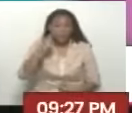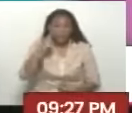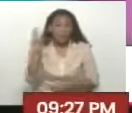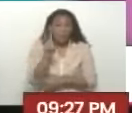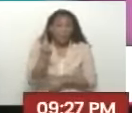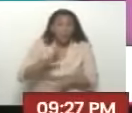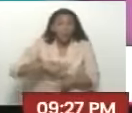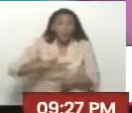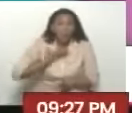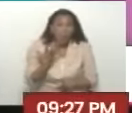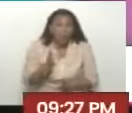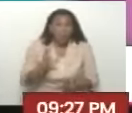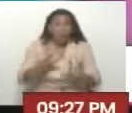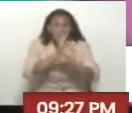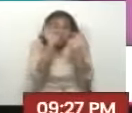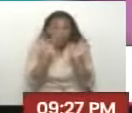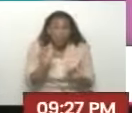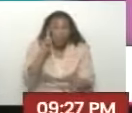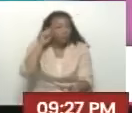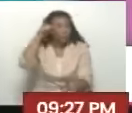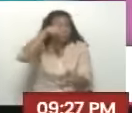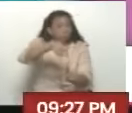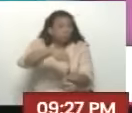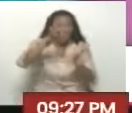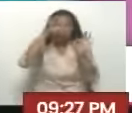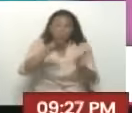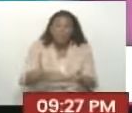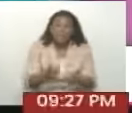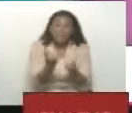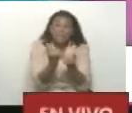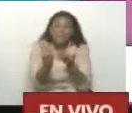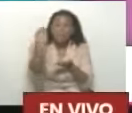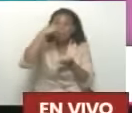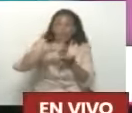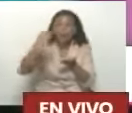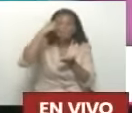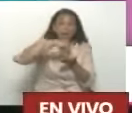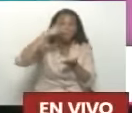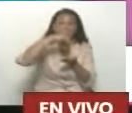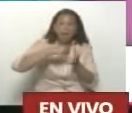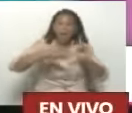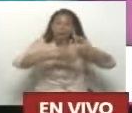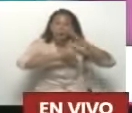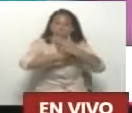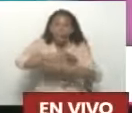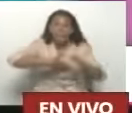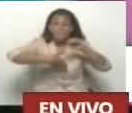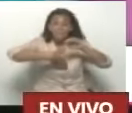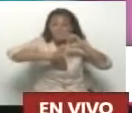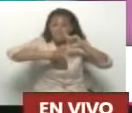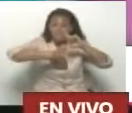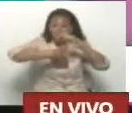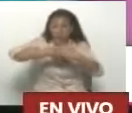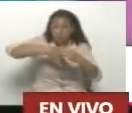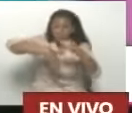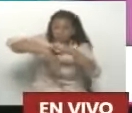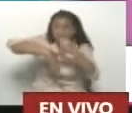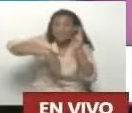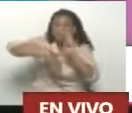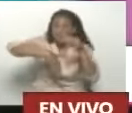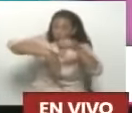Venezuela como un destino obligado de inversiones en América Latina, presidente. Todo el mundo